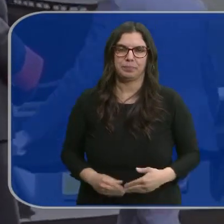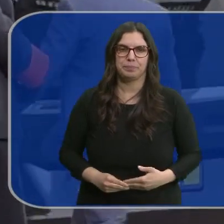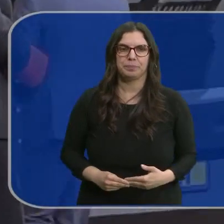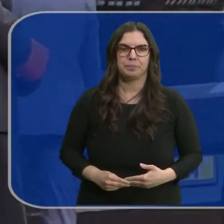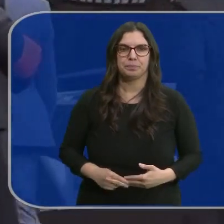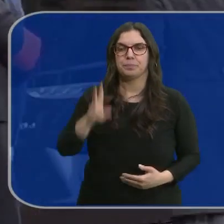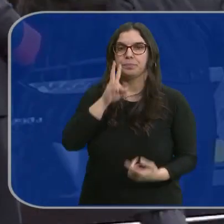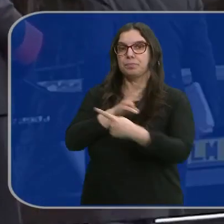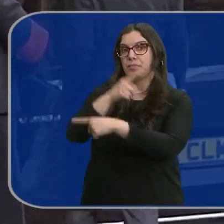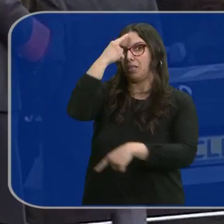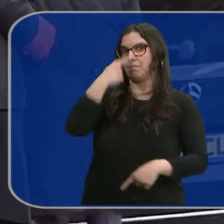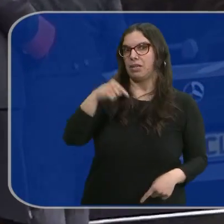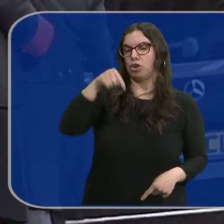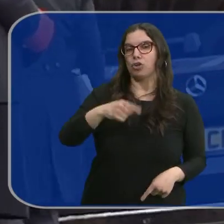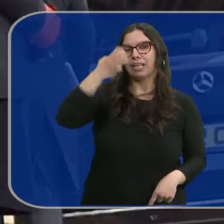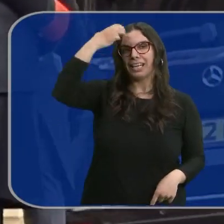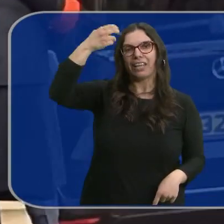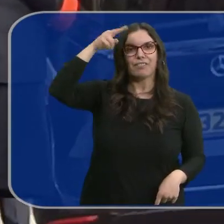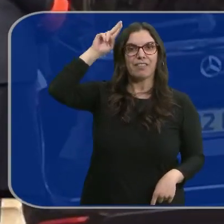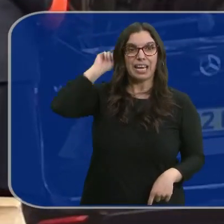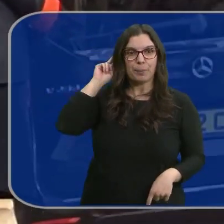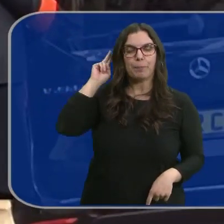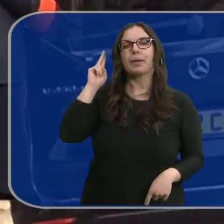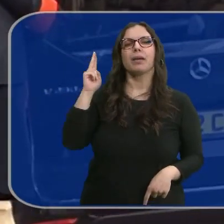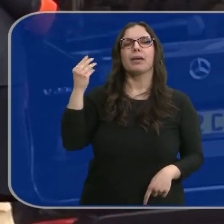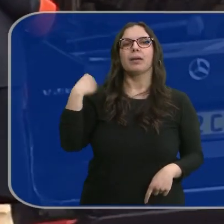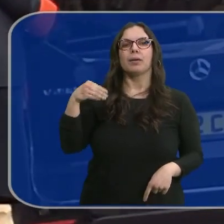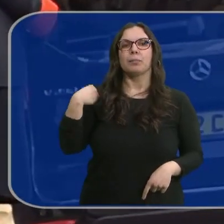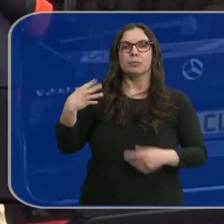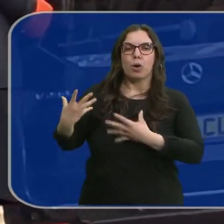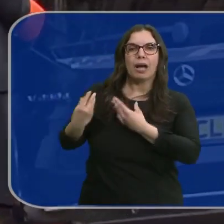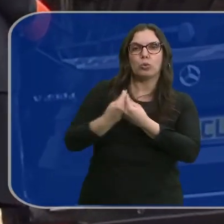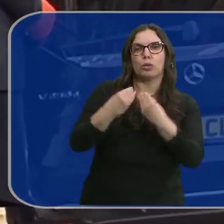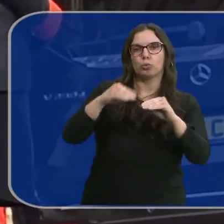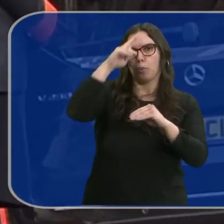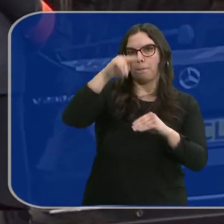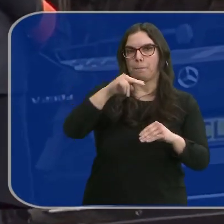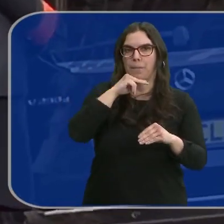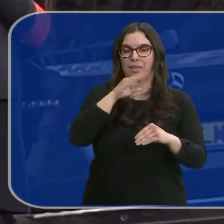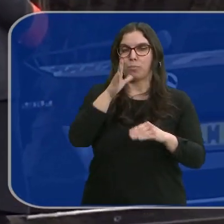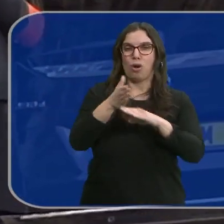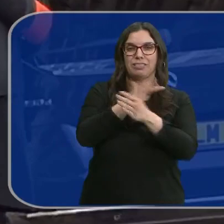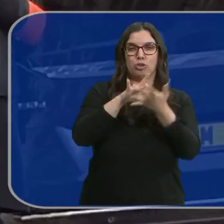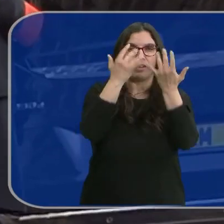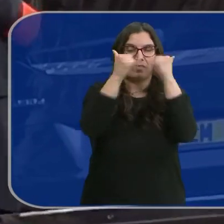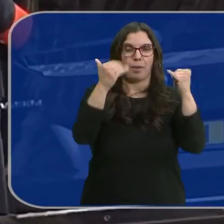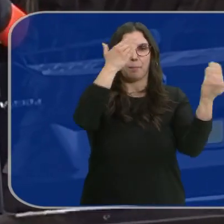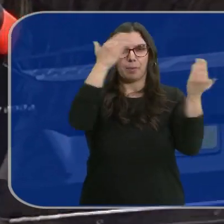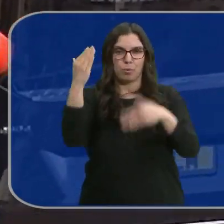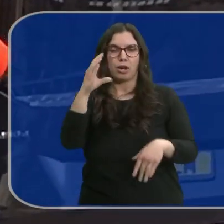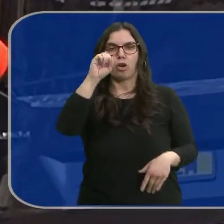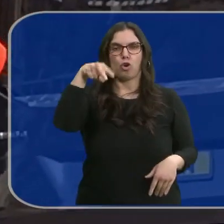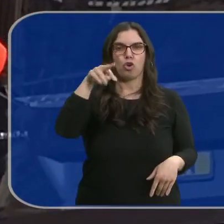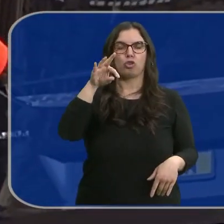Y esta es una de las imágenes del día. El rey Felipe sale de la capilla de San Jorge ayudando a su padre a caminar después de la ceremonia en memoria de